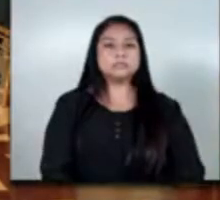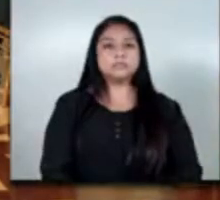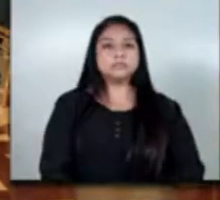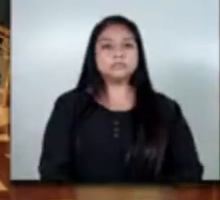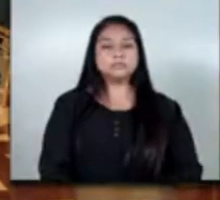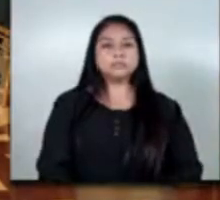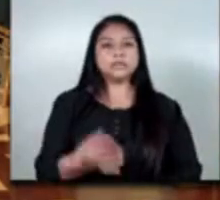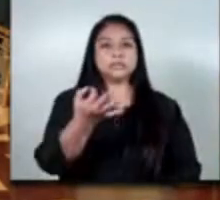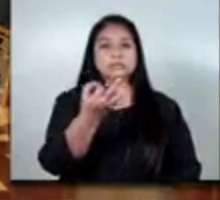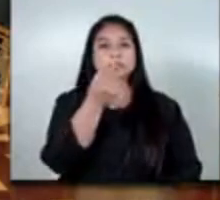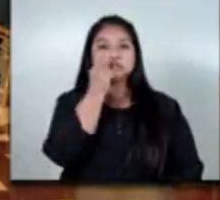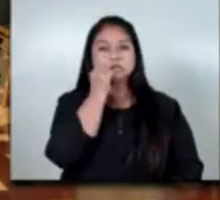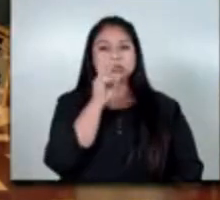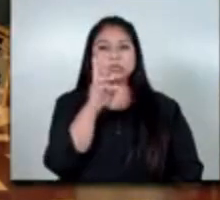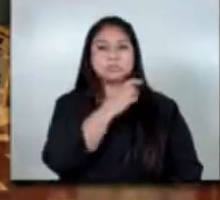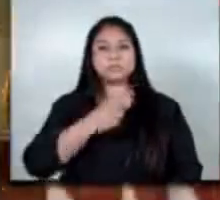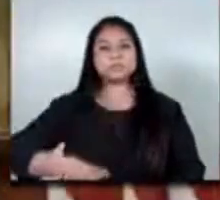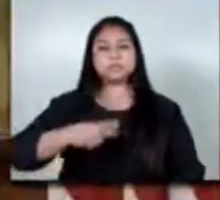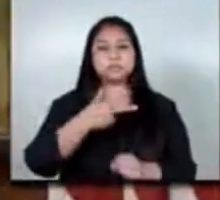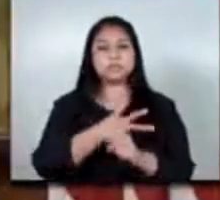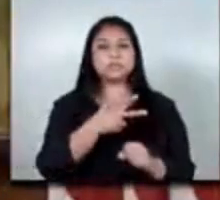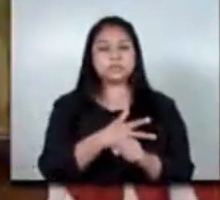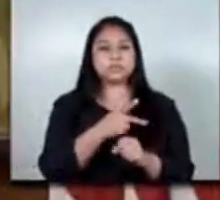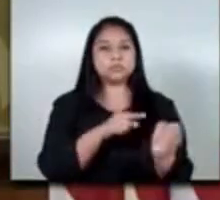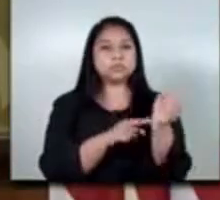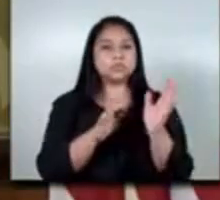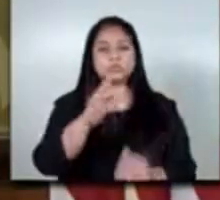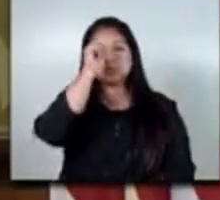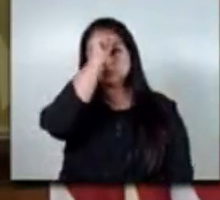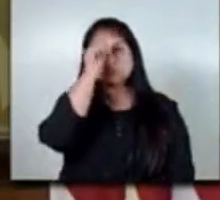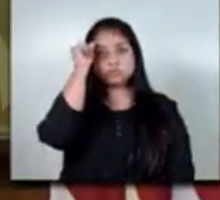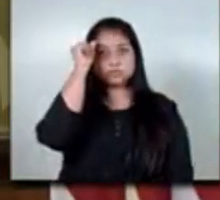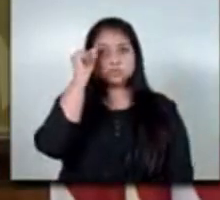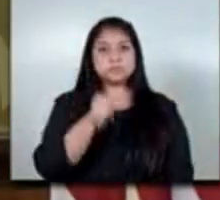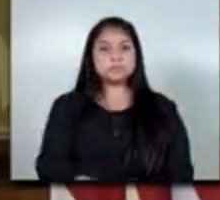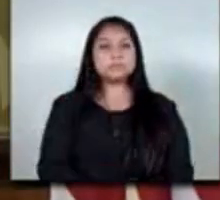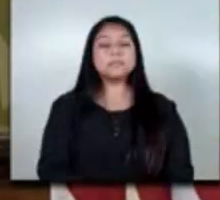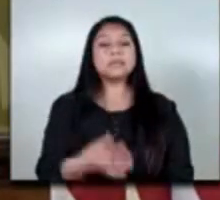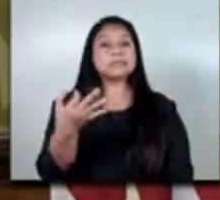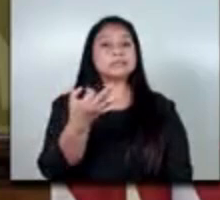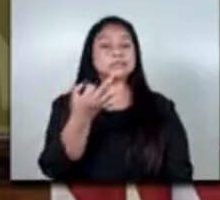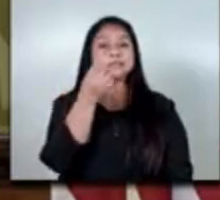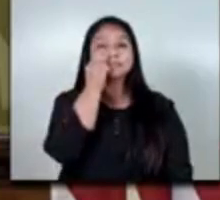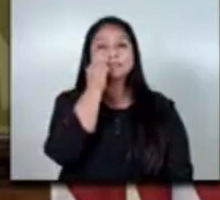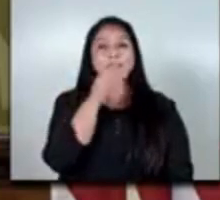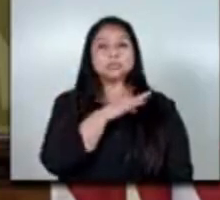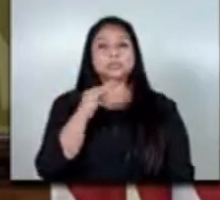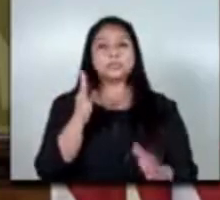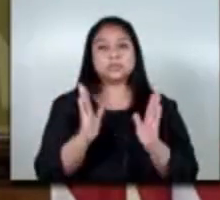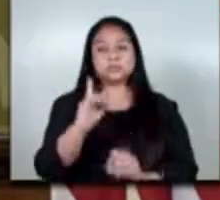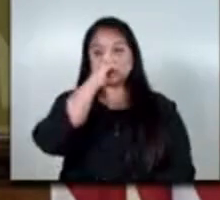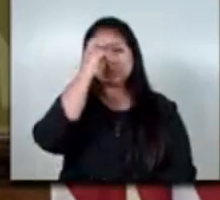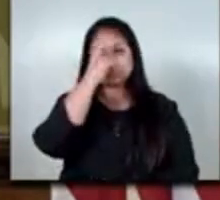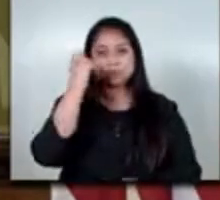excelentísimo señor presidente de la república de guatemala doctor alejandro g maté excelentísimo señor ministro de trabajo